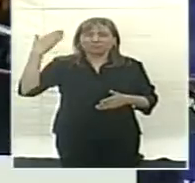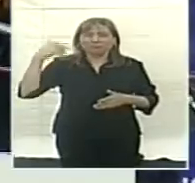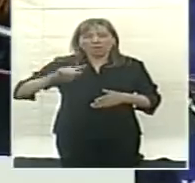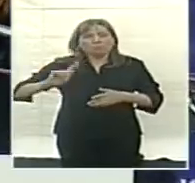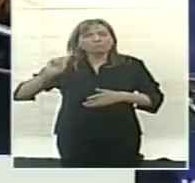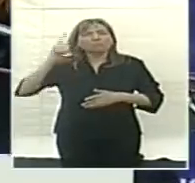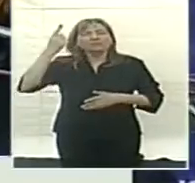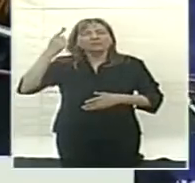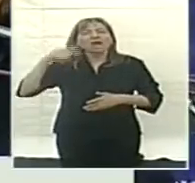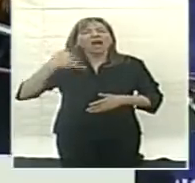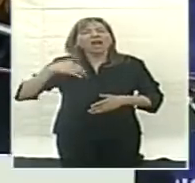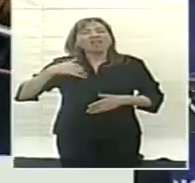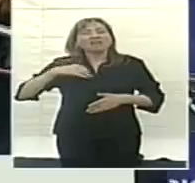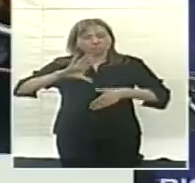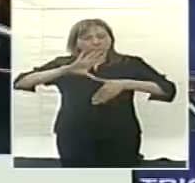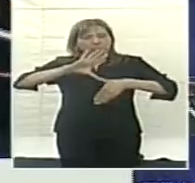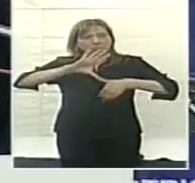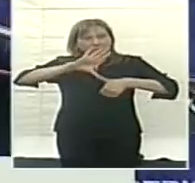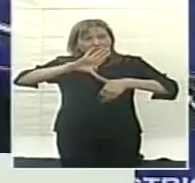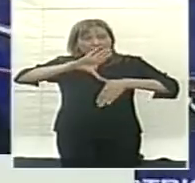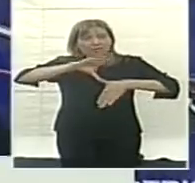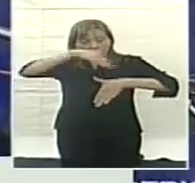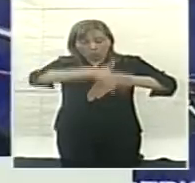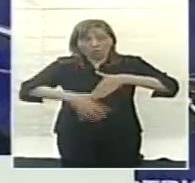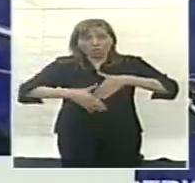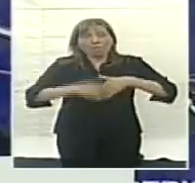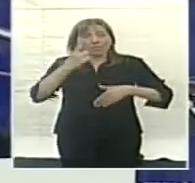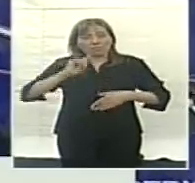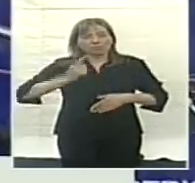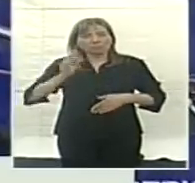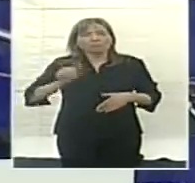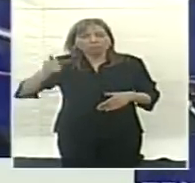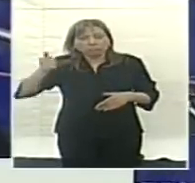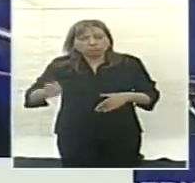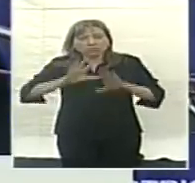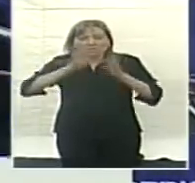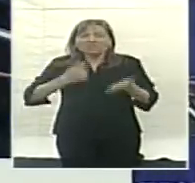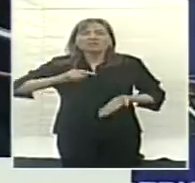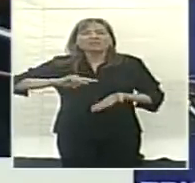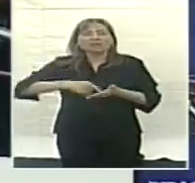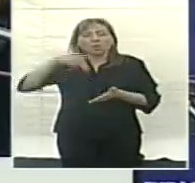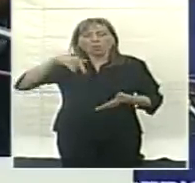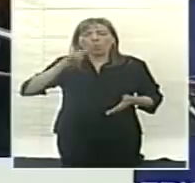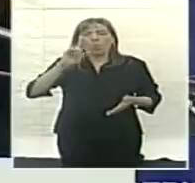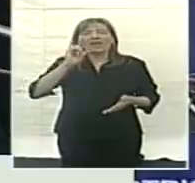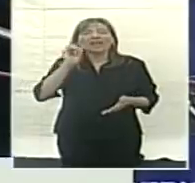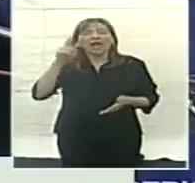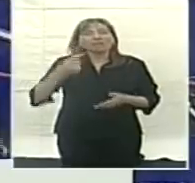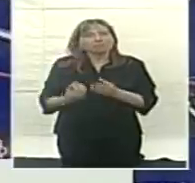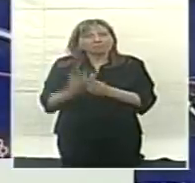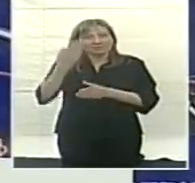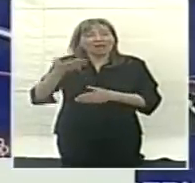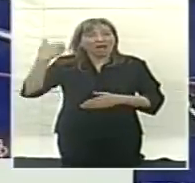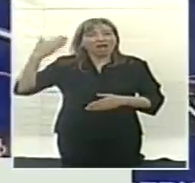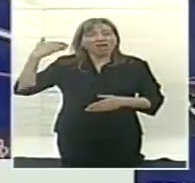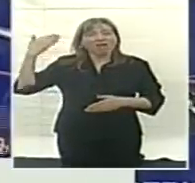primer país latinoamericano en operar una central nuclear, yo siento que